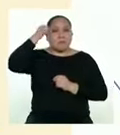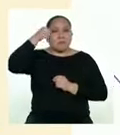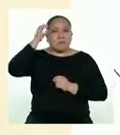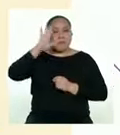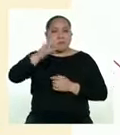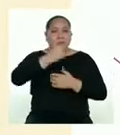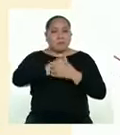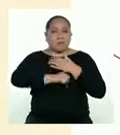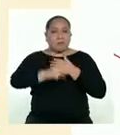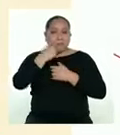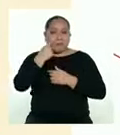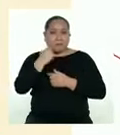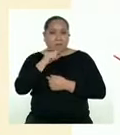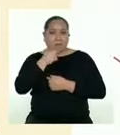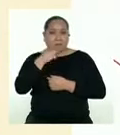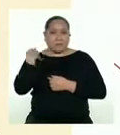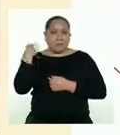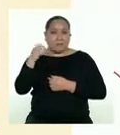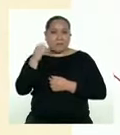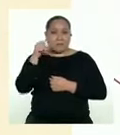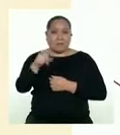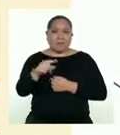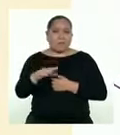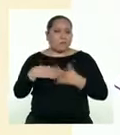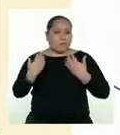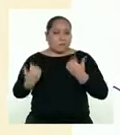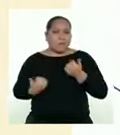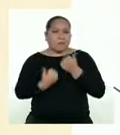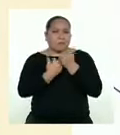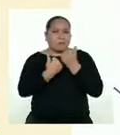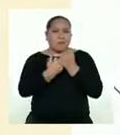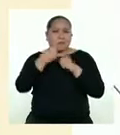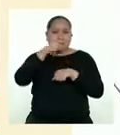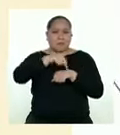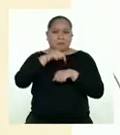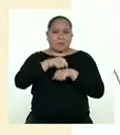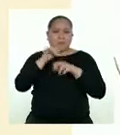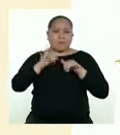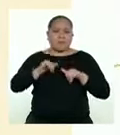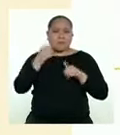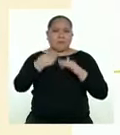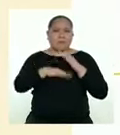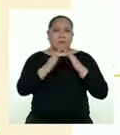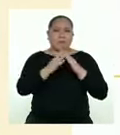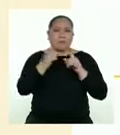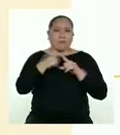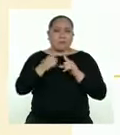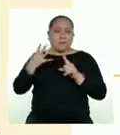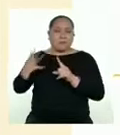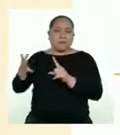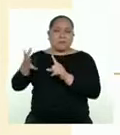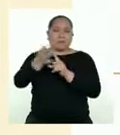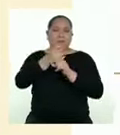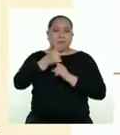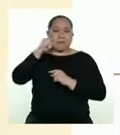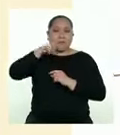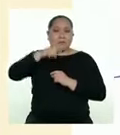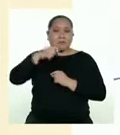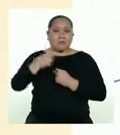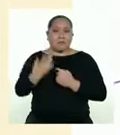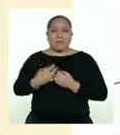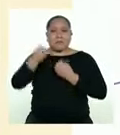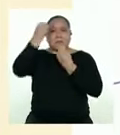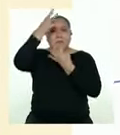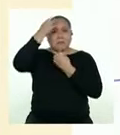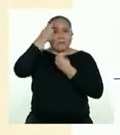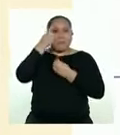hijas adolescentes pueden ser excelentes aliados en casa durante el aislamiento, pero para lograrlo es necesario que primero estén bien